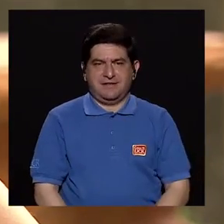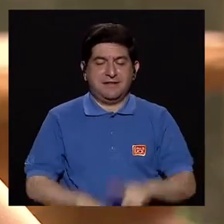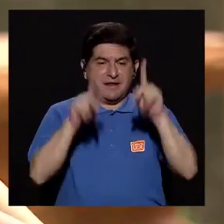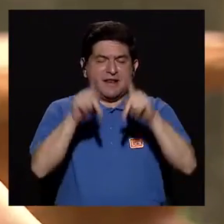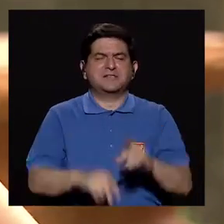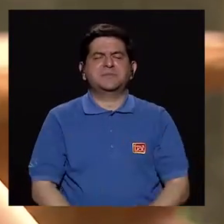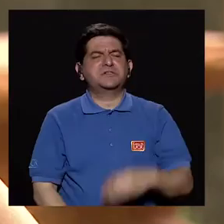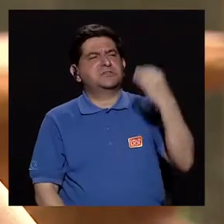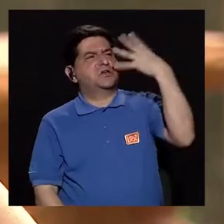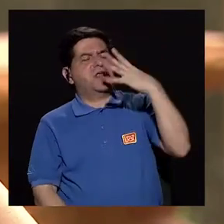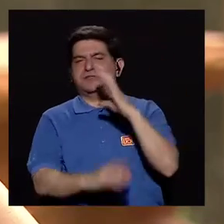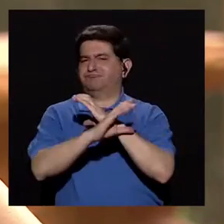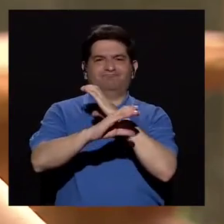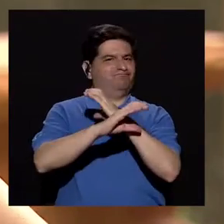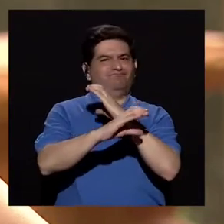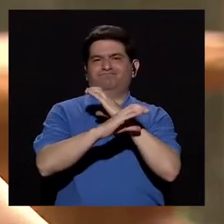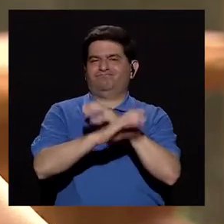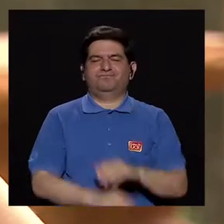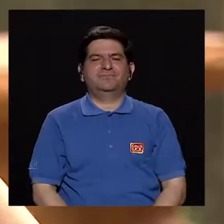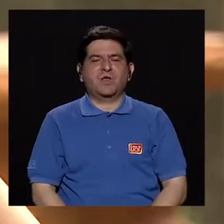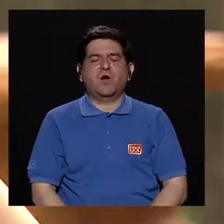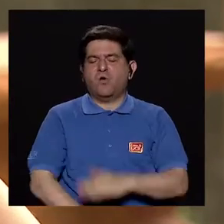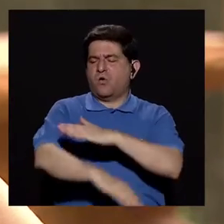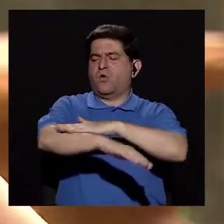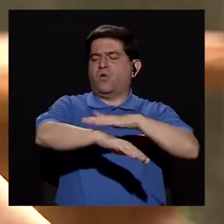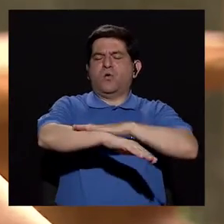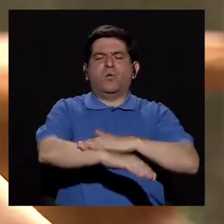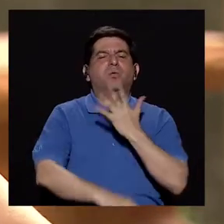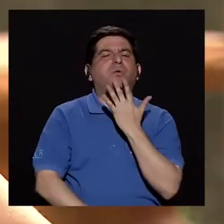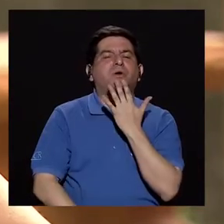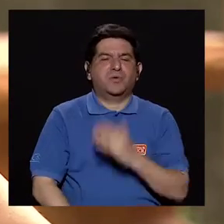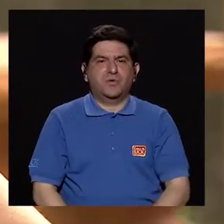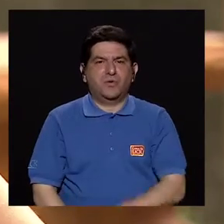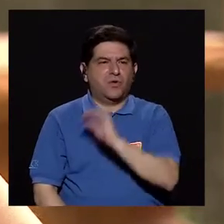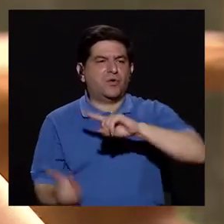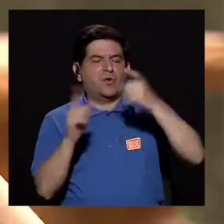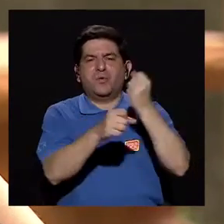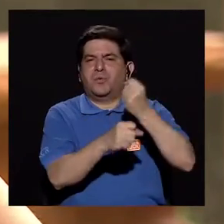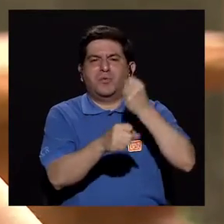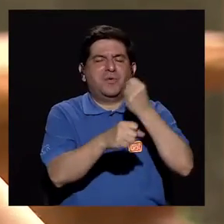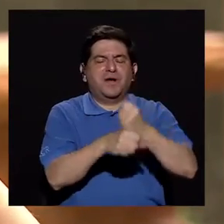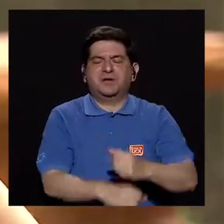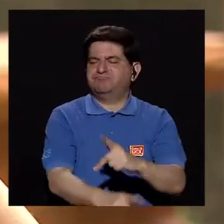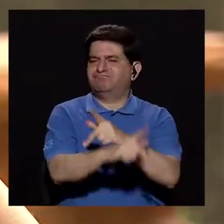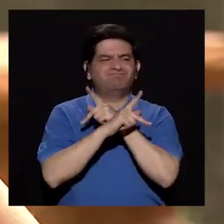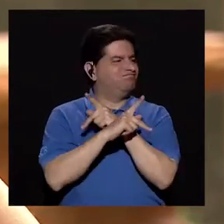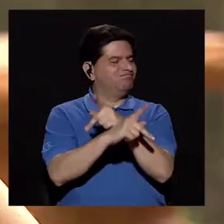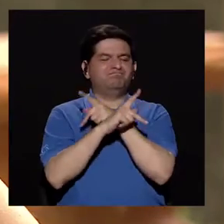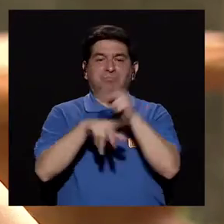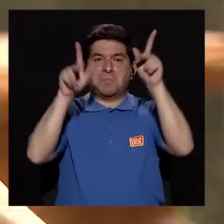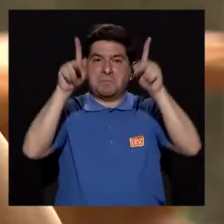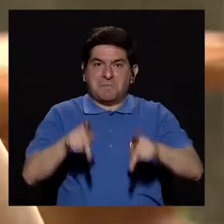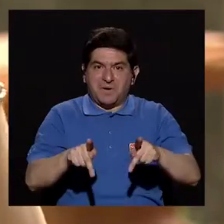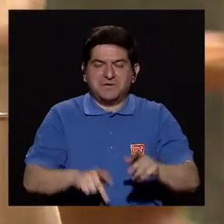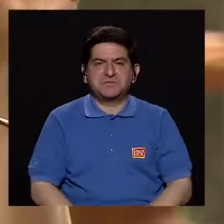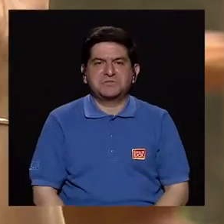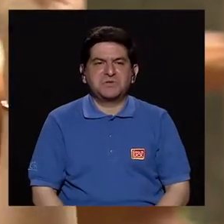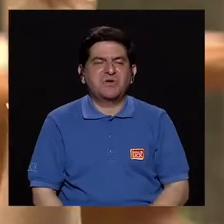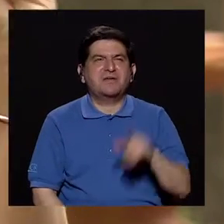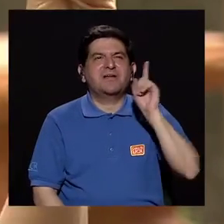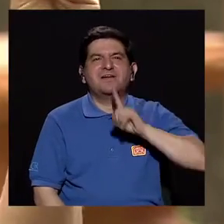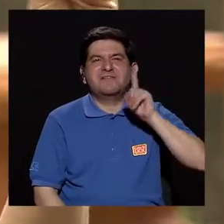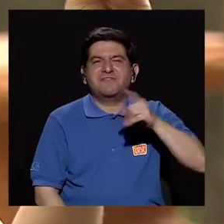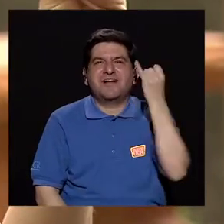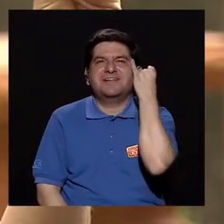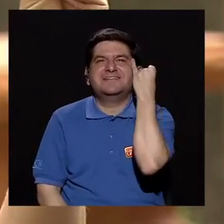La gente se asolea sin precaución, se broncean, van a trabajar y no se protegen. Porque la gente tiene la